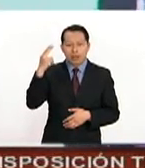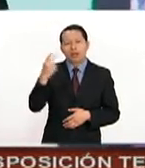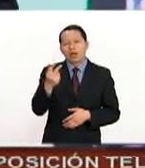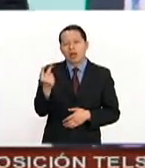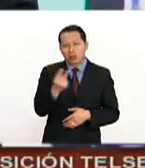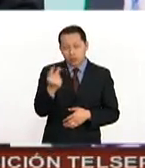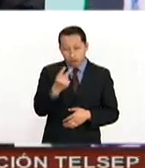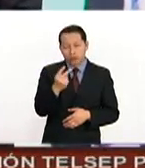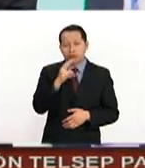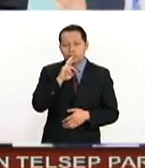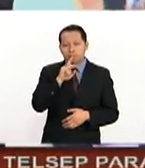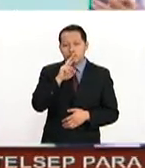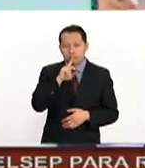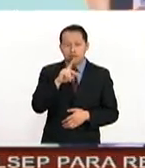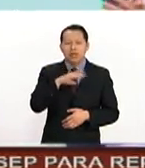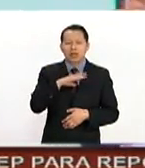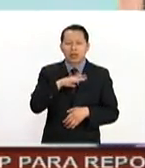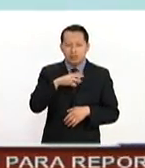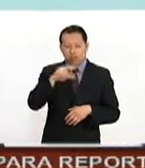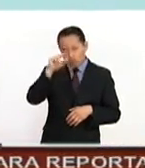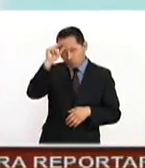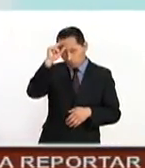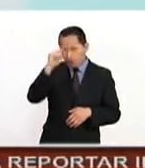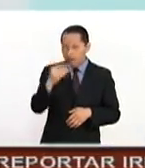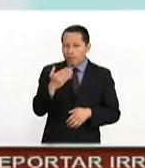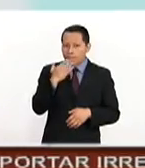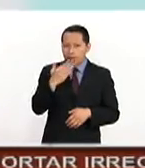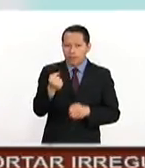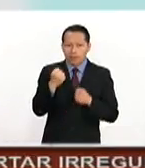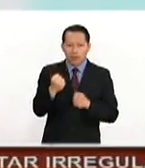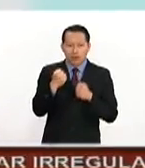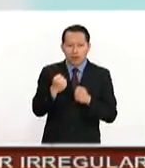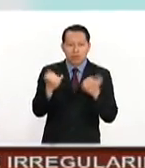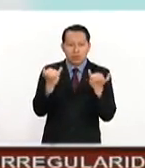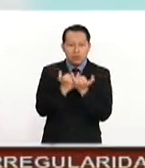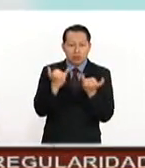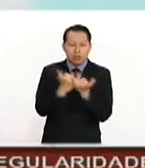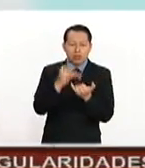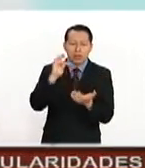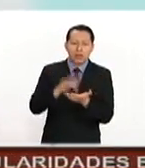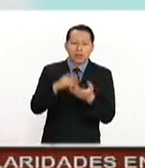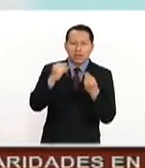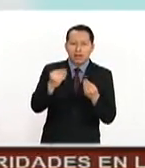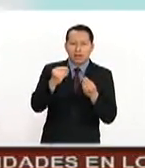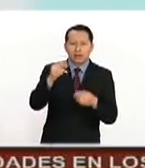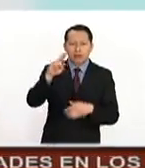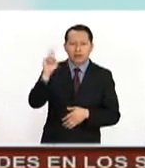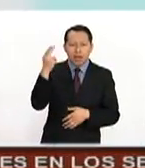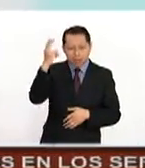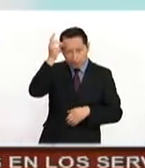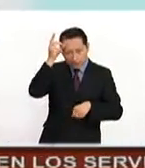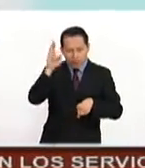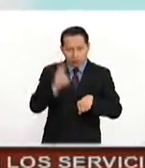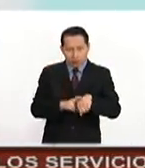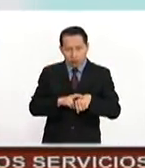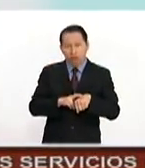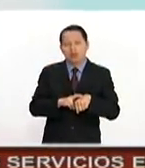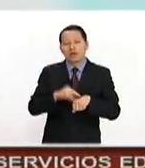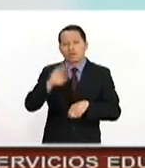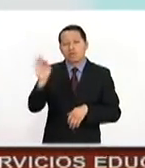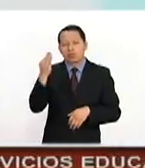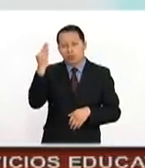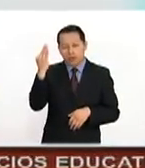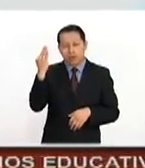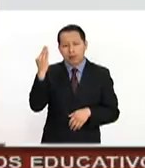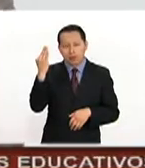semillero de grandes mentes en nuestro país? Muchas gracias a la UNAM, al director de la facultad